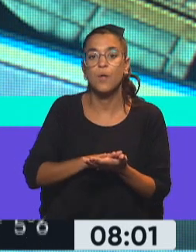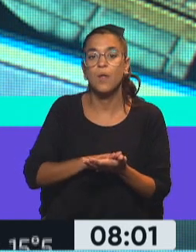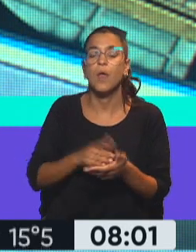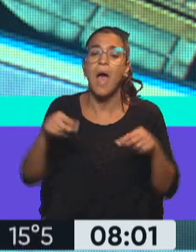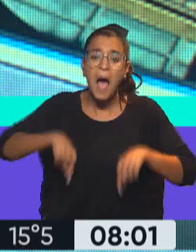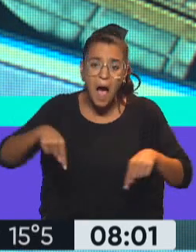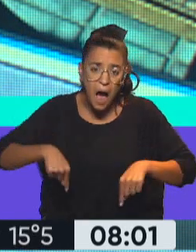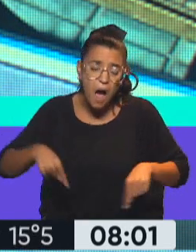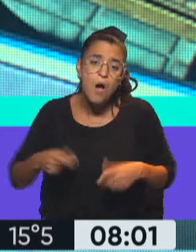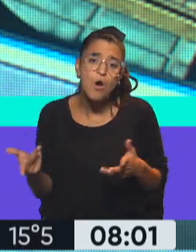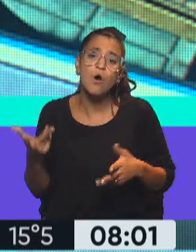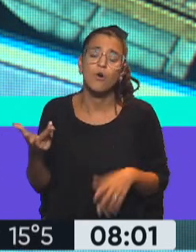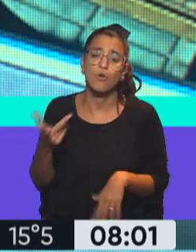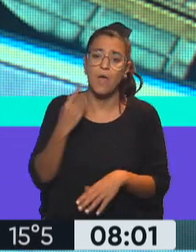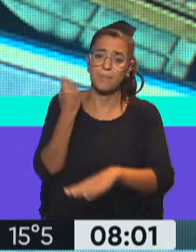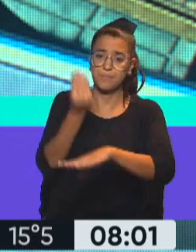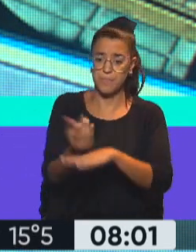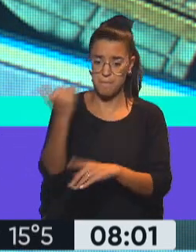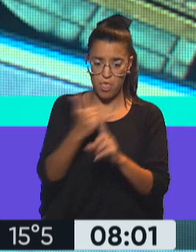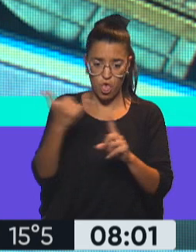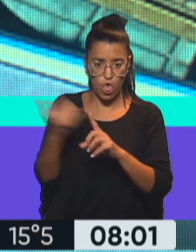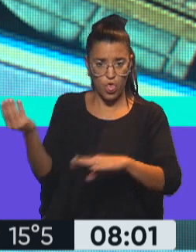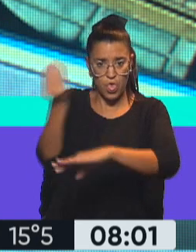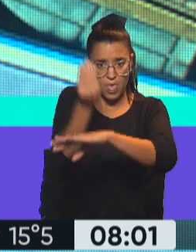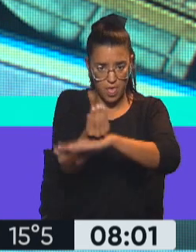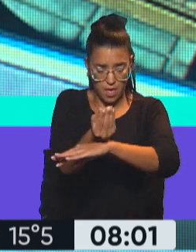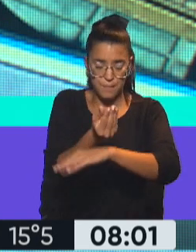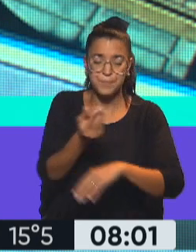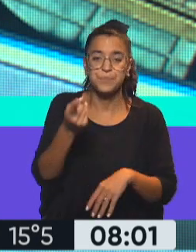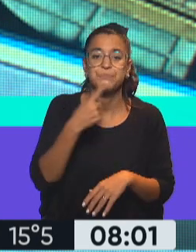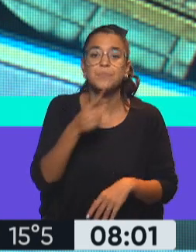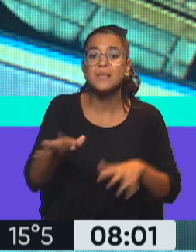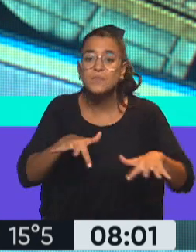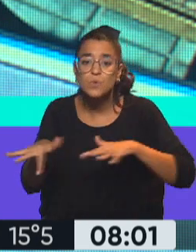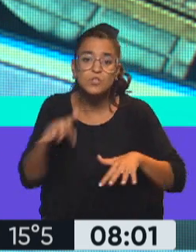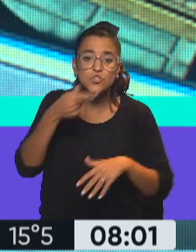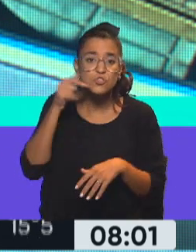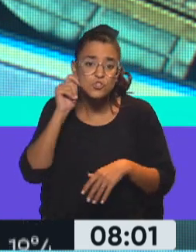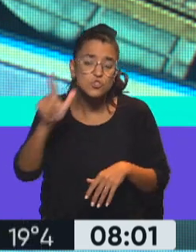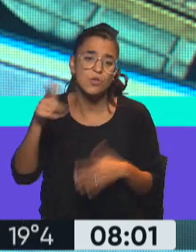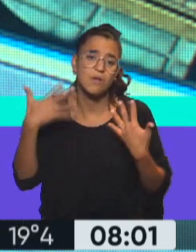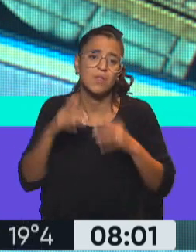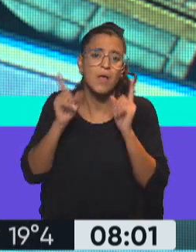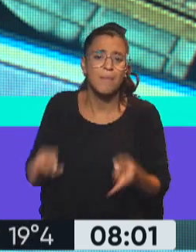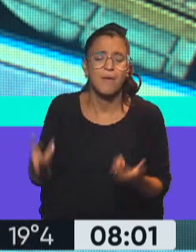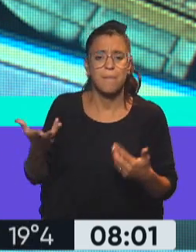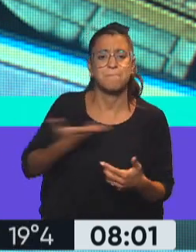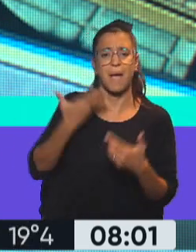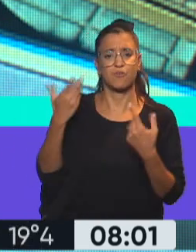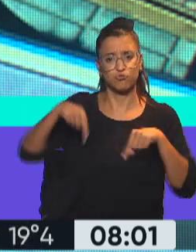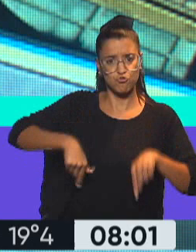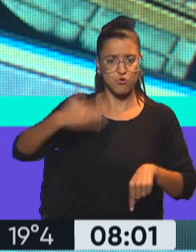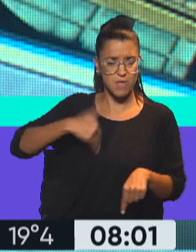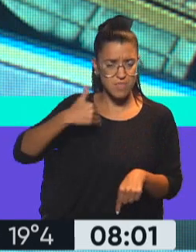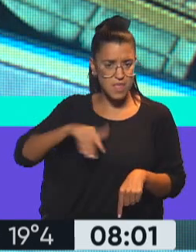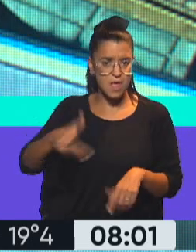por ahora, designado, porque asume al mediodía, de esta situación social que ha tenido además tanto impacto en la Argentina. Bueno,